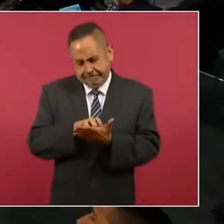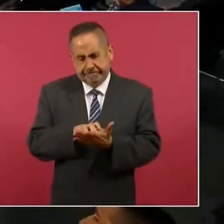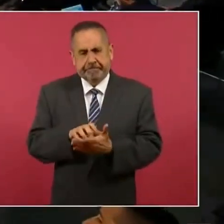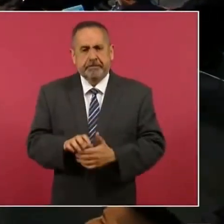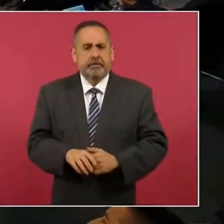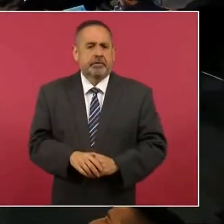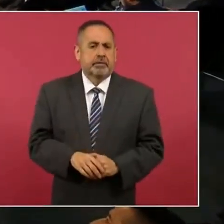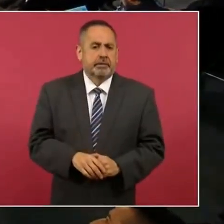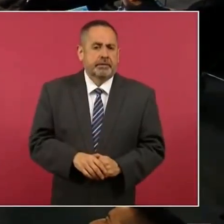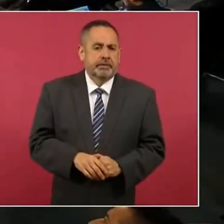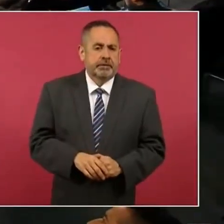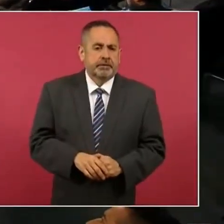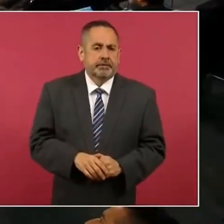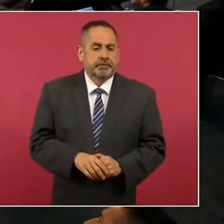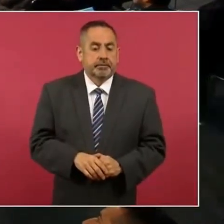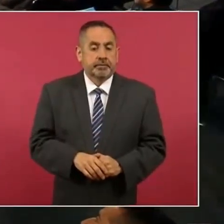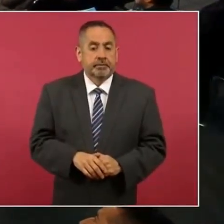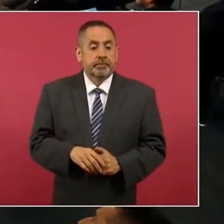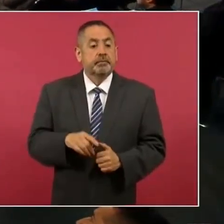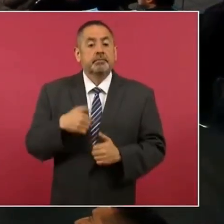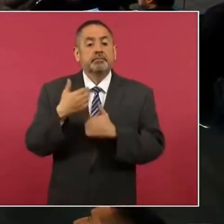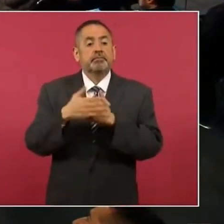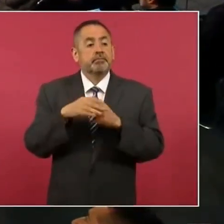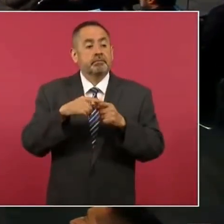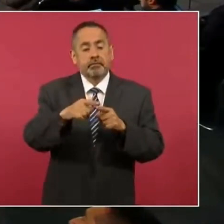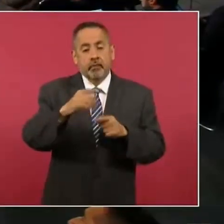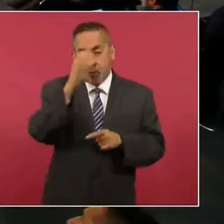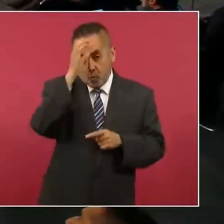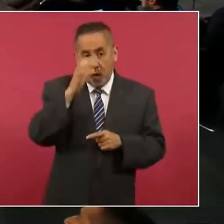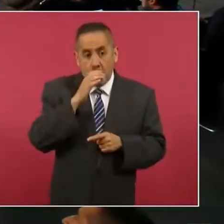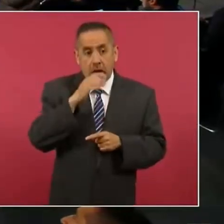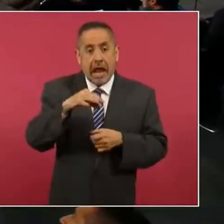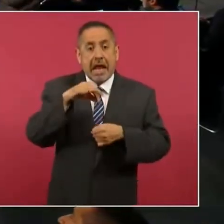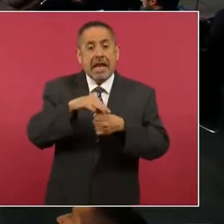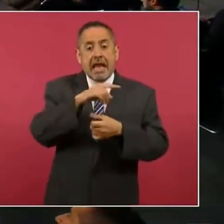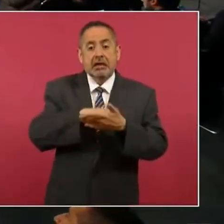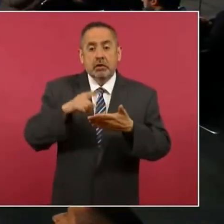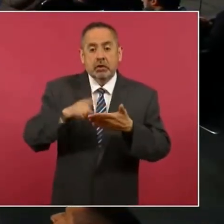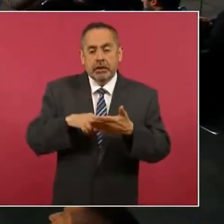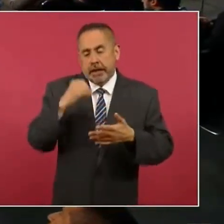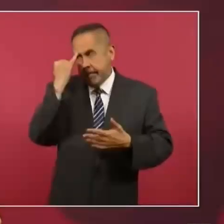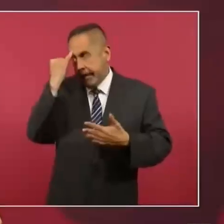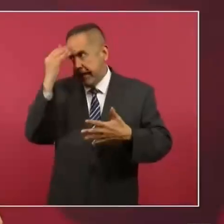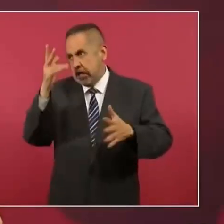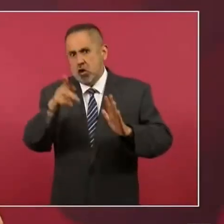Ahora que están las elecciones allá en Coahuila, ya me imagino a los medios.